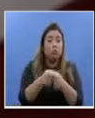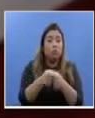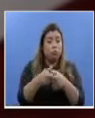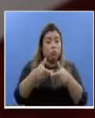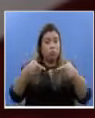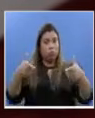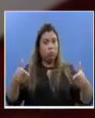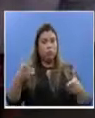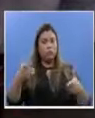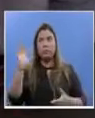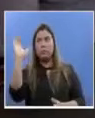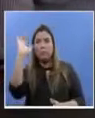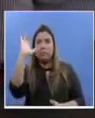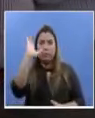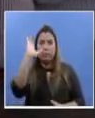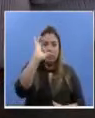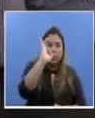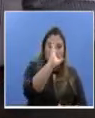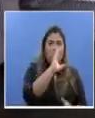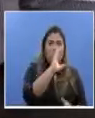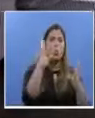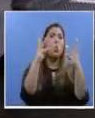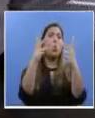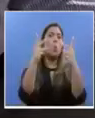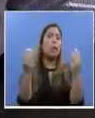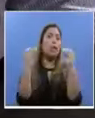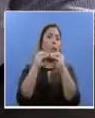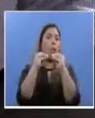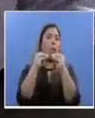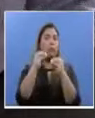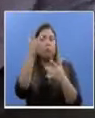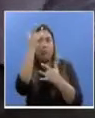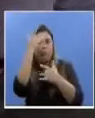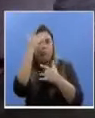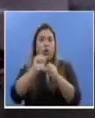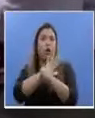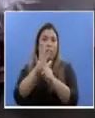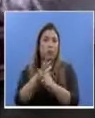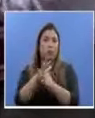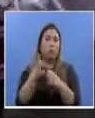nuestra búsqueda de personas que son COVID positivo.